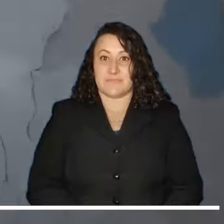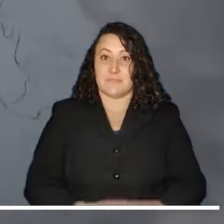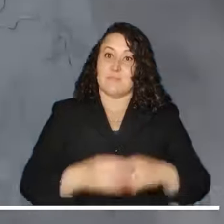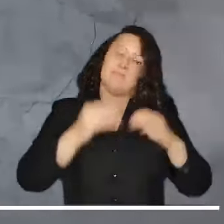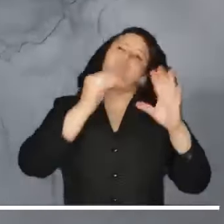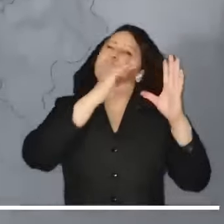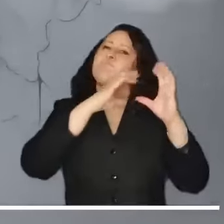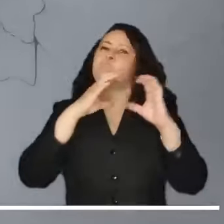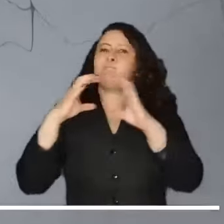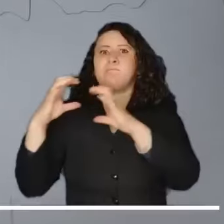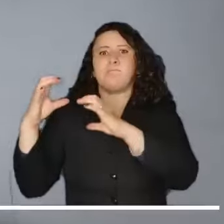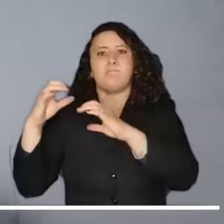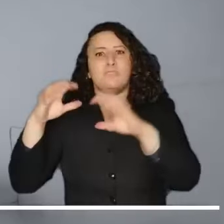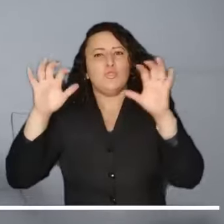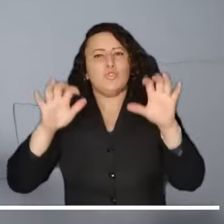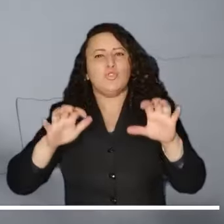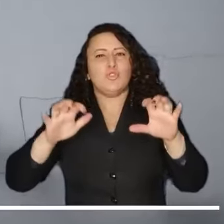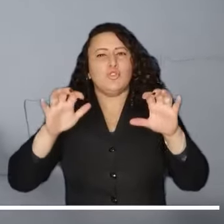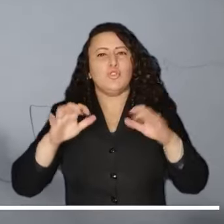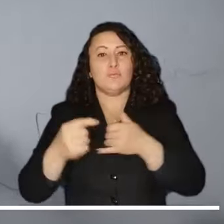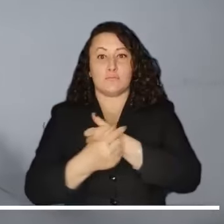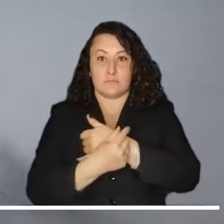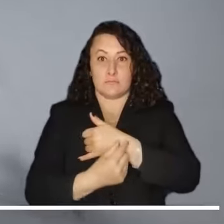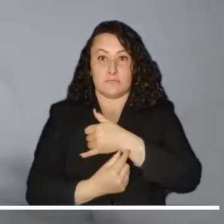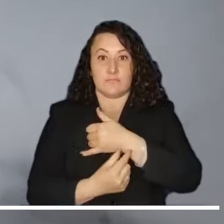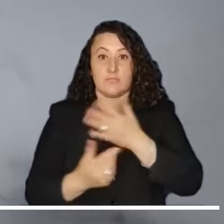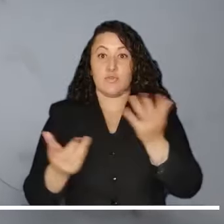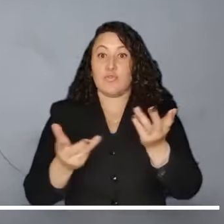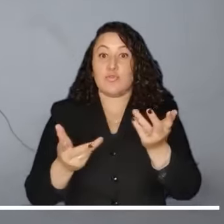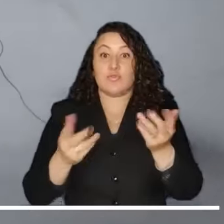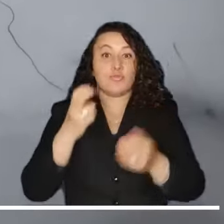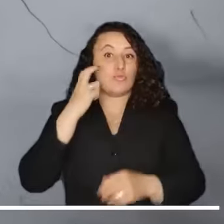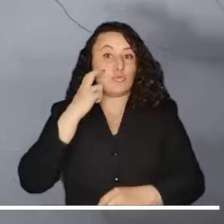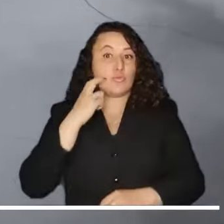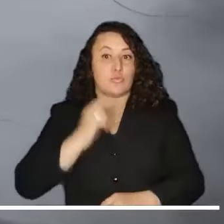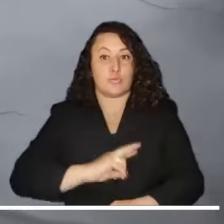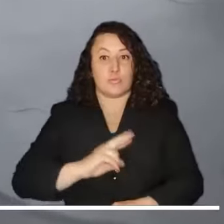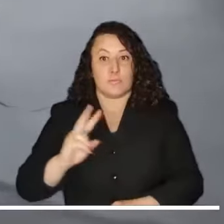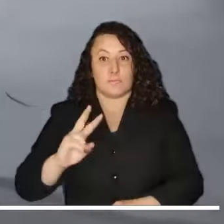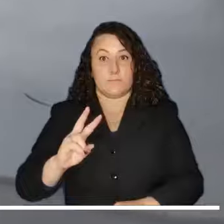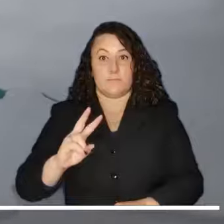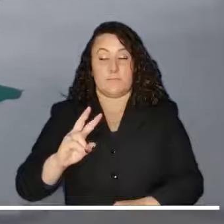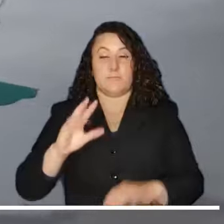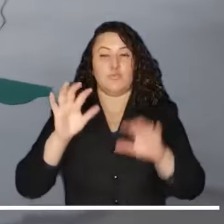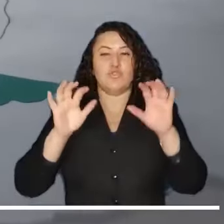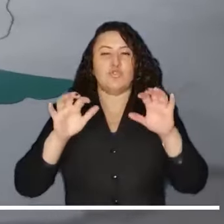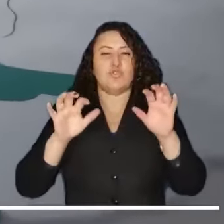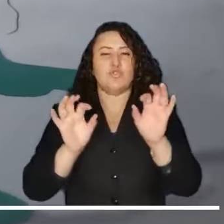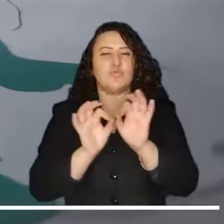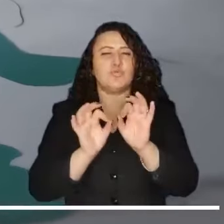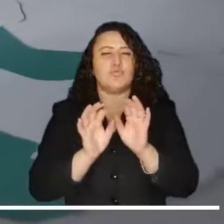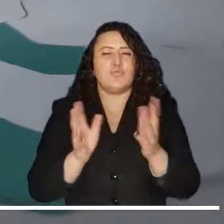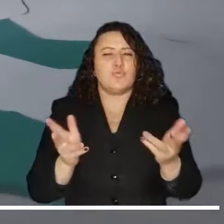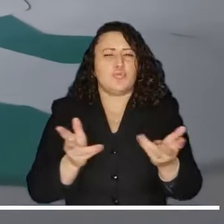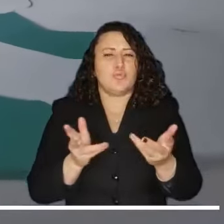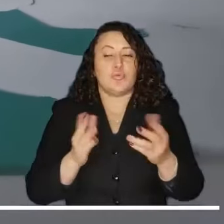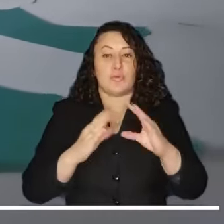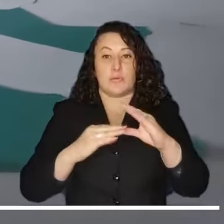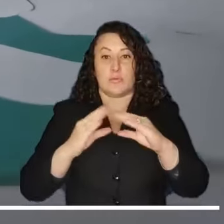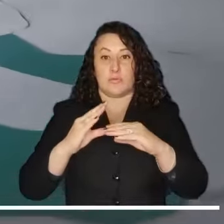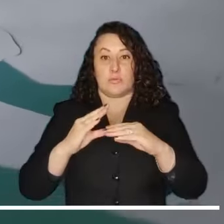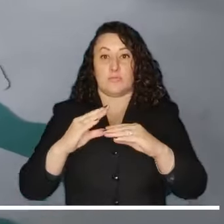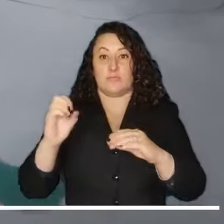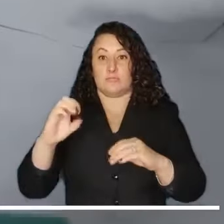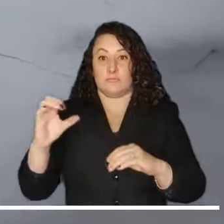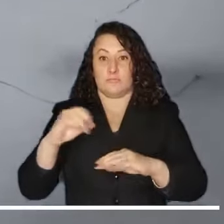lluvias más notables del Pacífico se proyectan sobre Chocó y Valle del Cauca, lluvias menores son posibles en Cauca y el